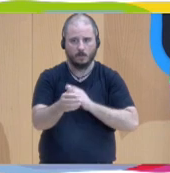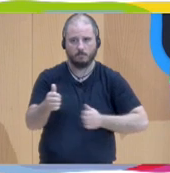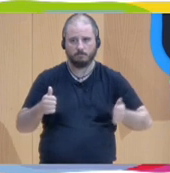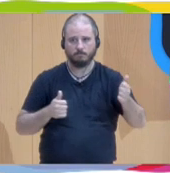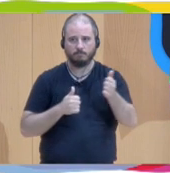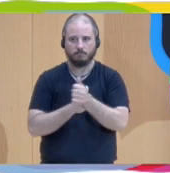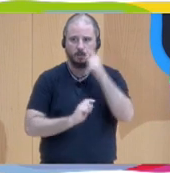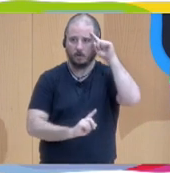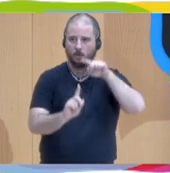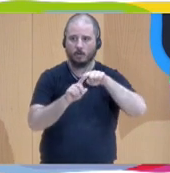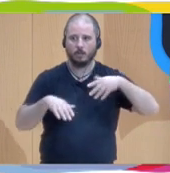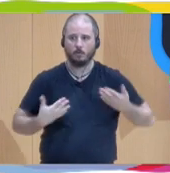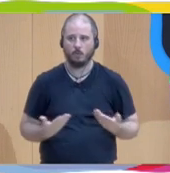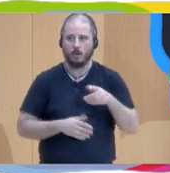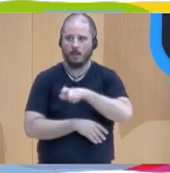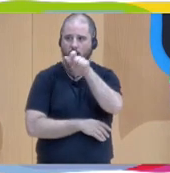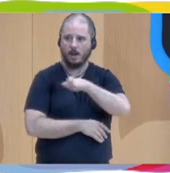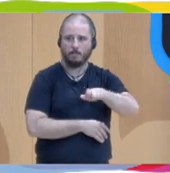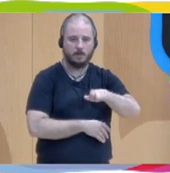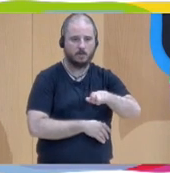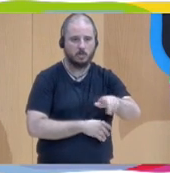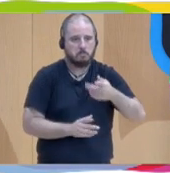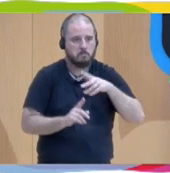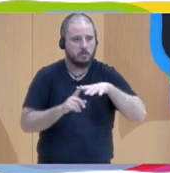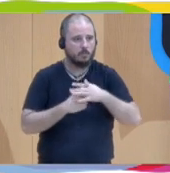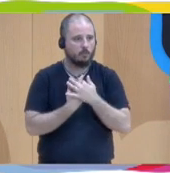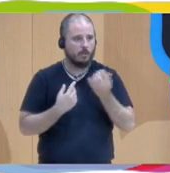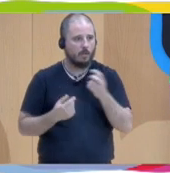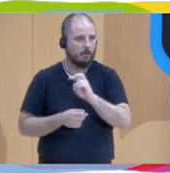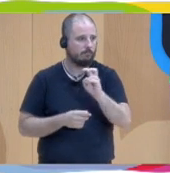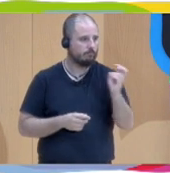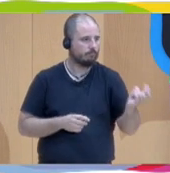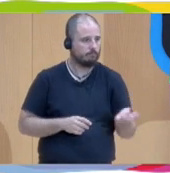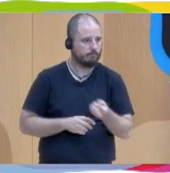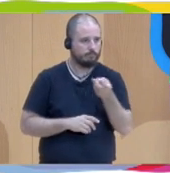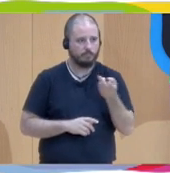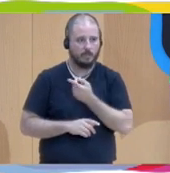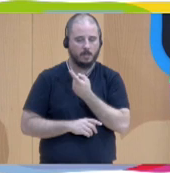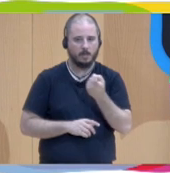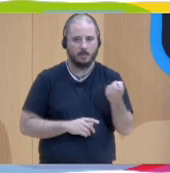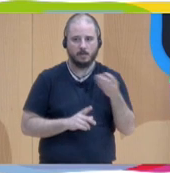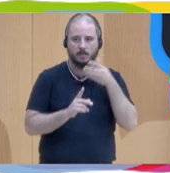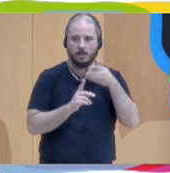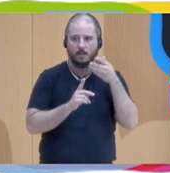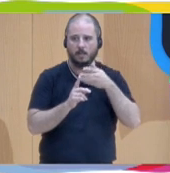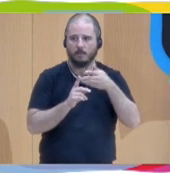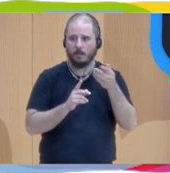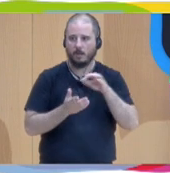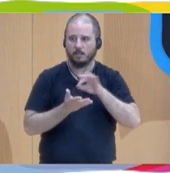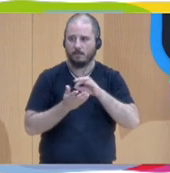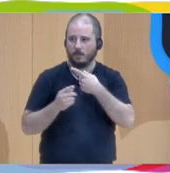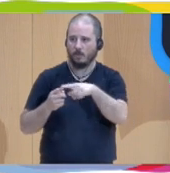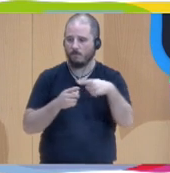a las personas que por diversas circunstancias requieren de la intervención de los distintos servicios,